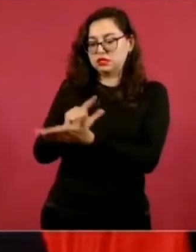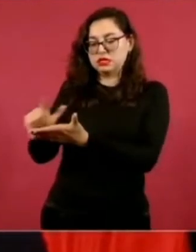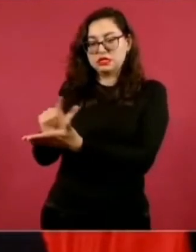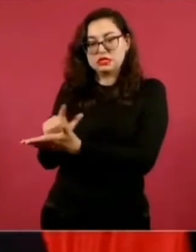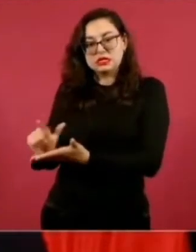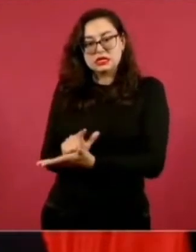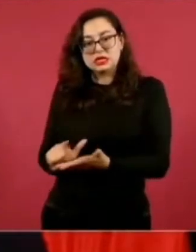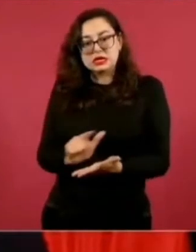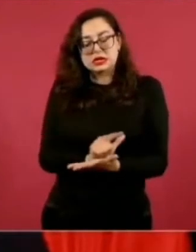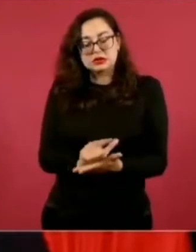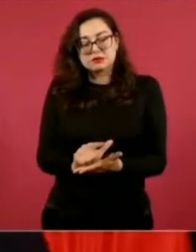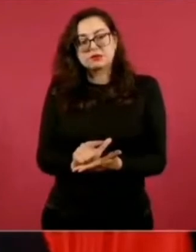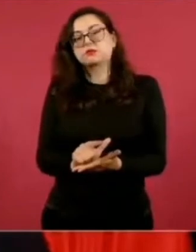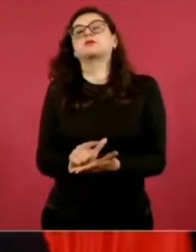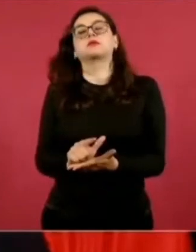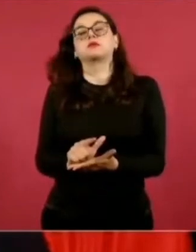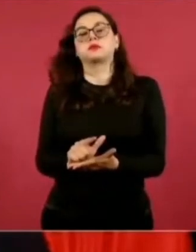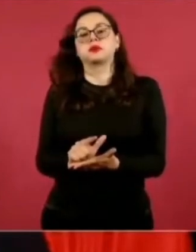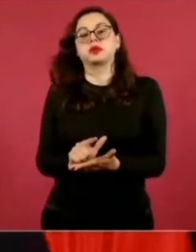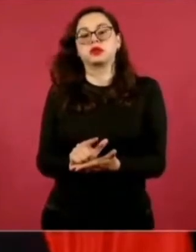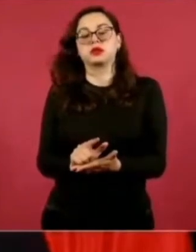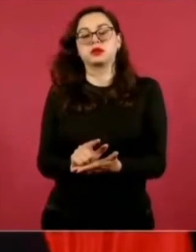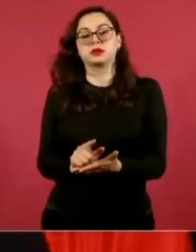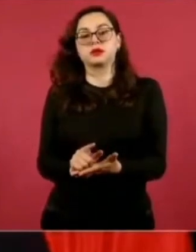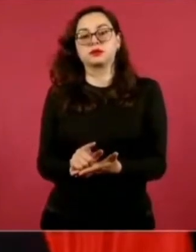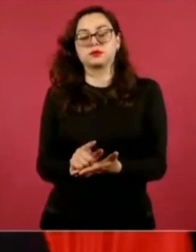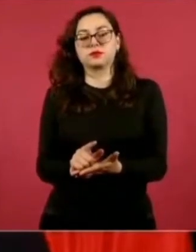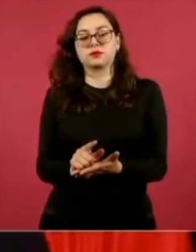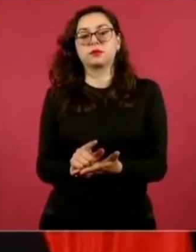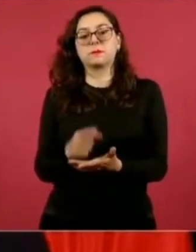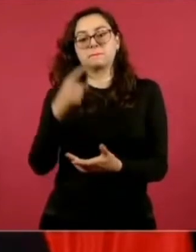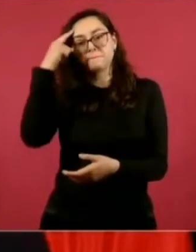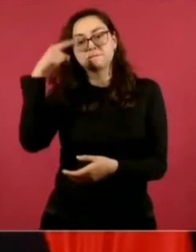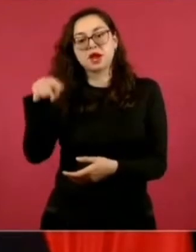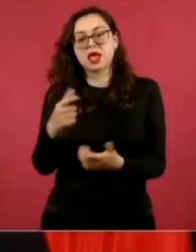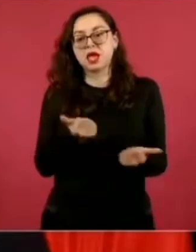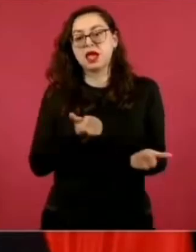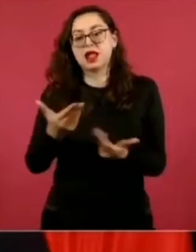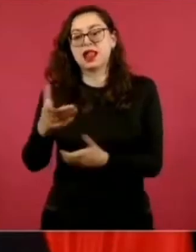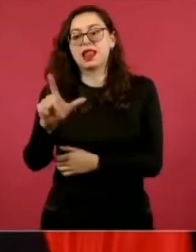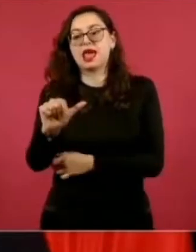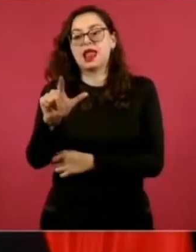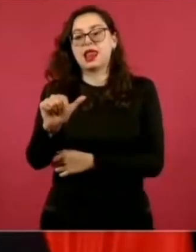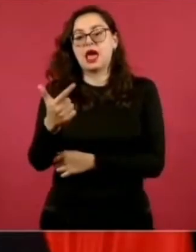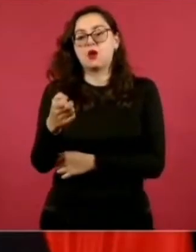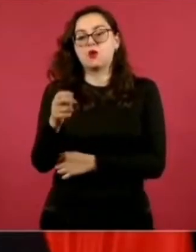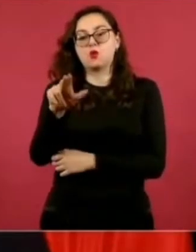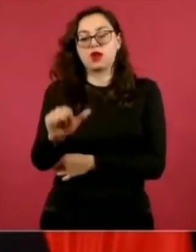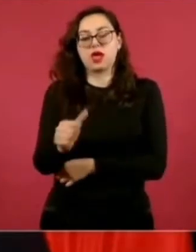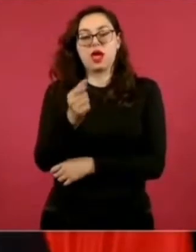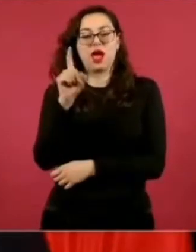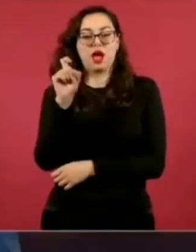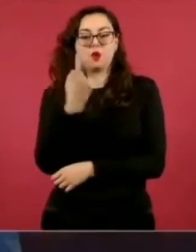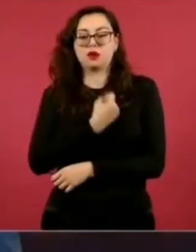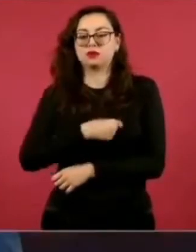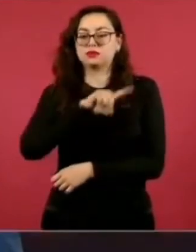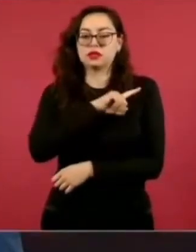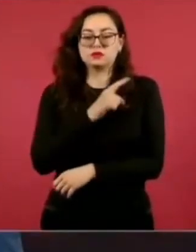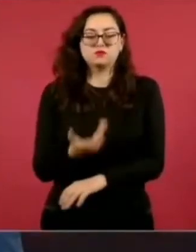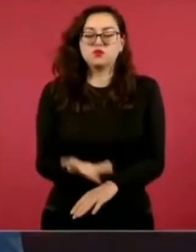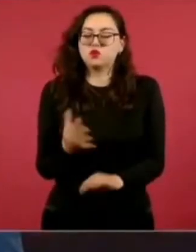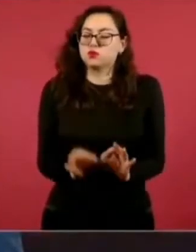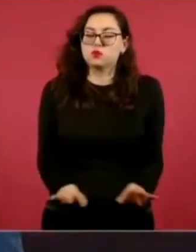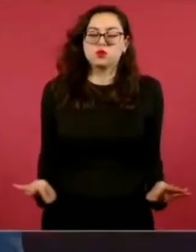programa Agua Saludable para la Laguna, que es algo importantísimo,